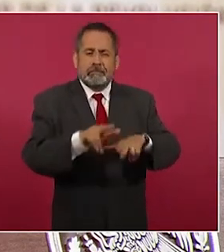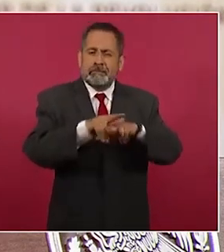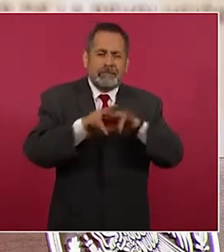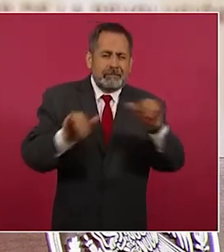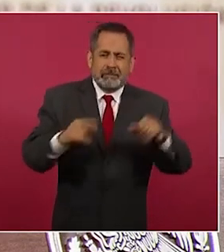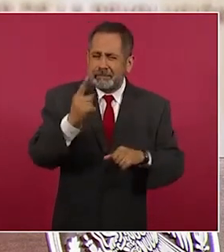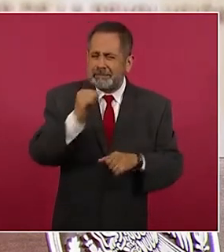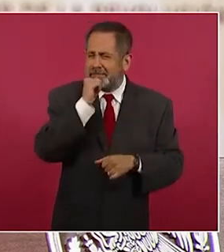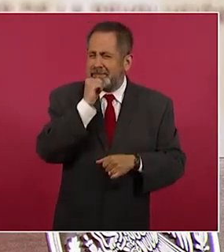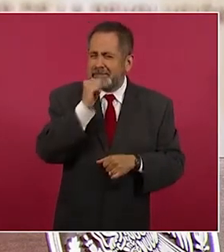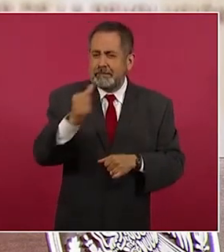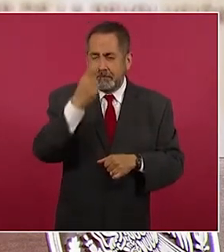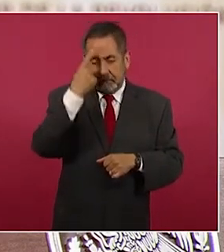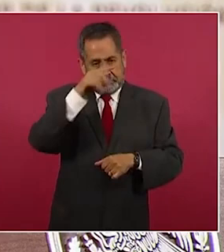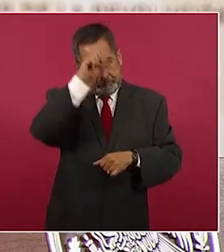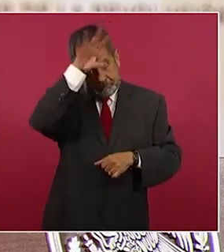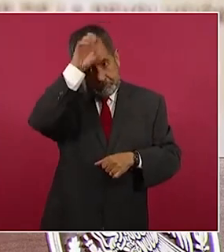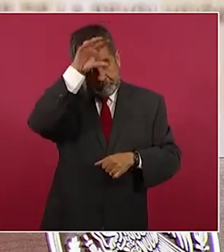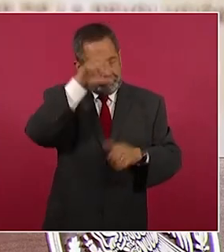la explotación minera,